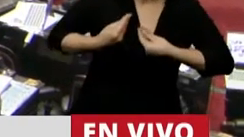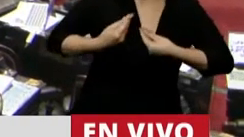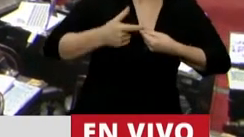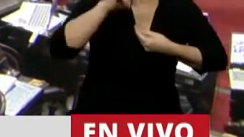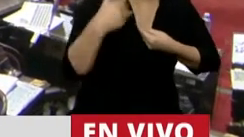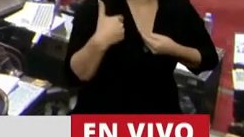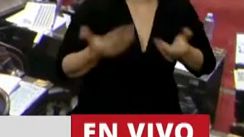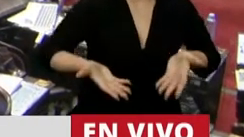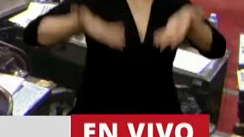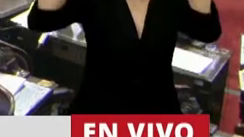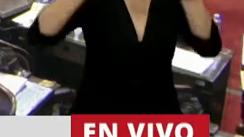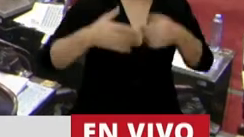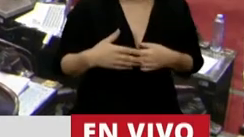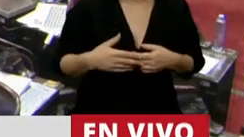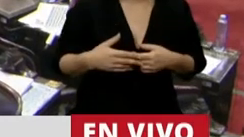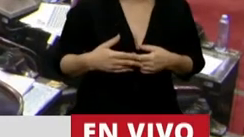Las inversiones van a seguir.